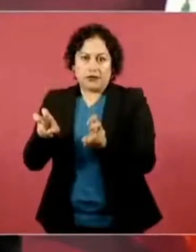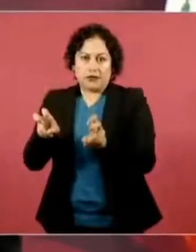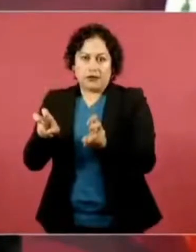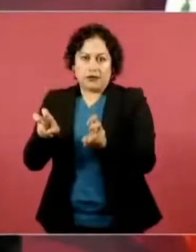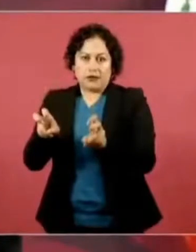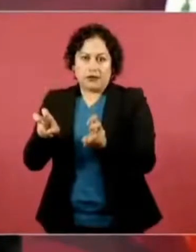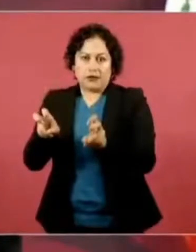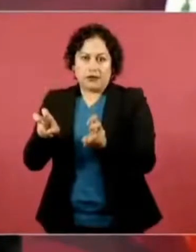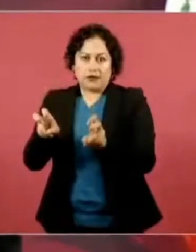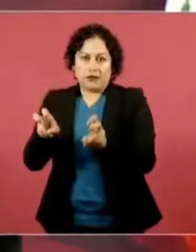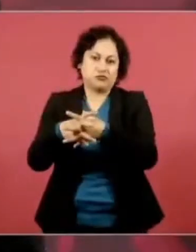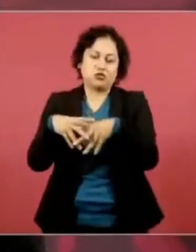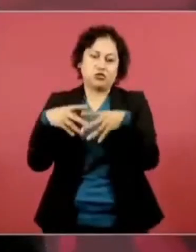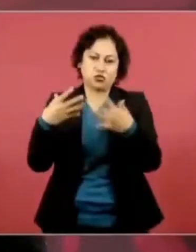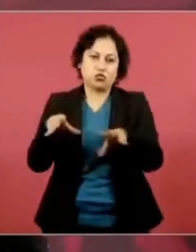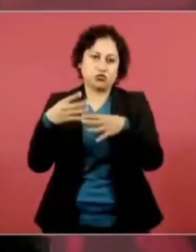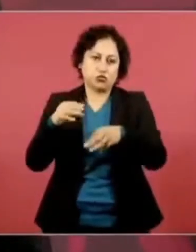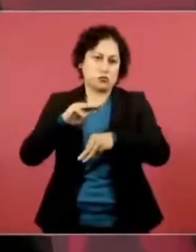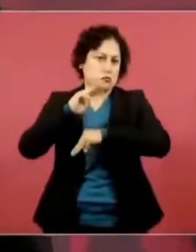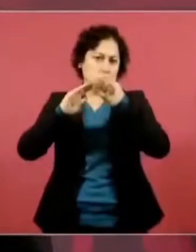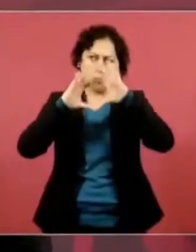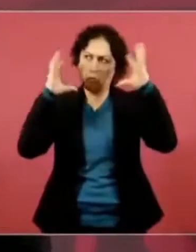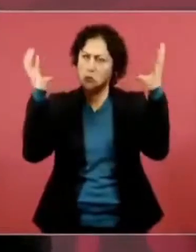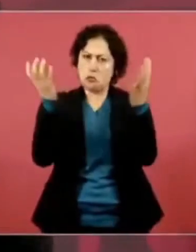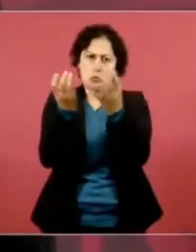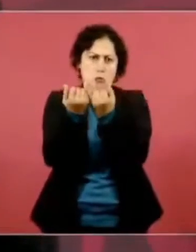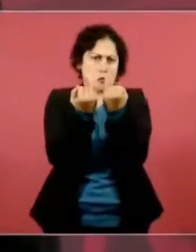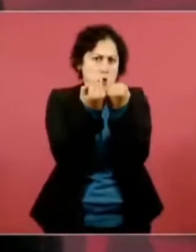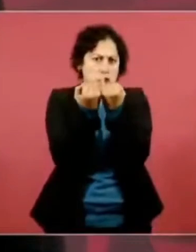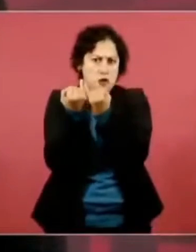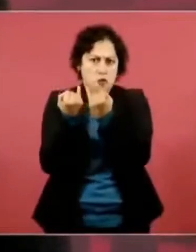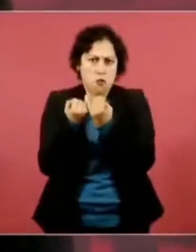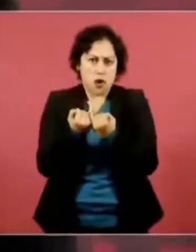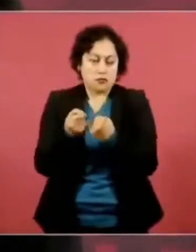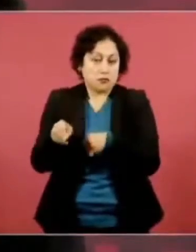En eso sí, hay mucho avance.